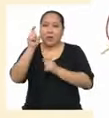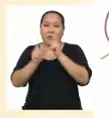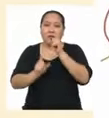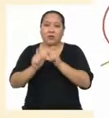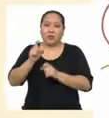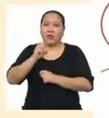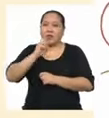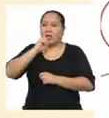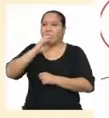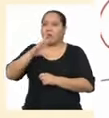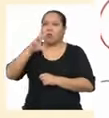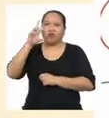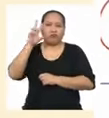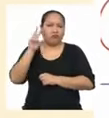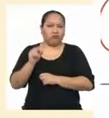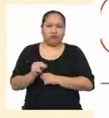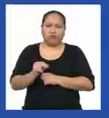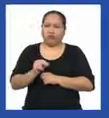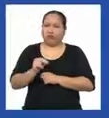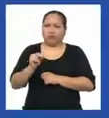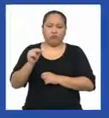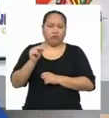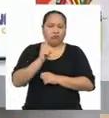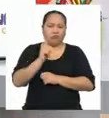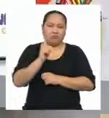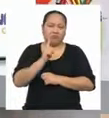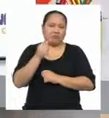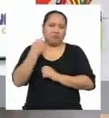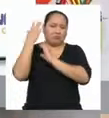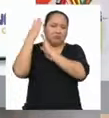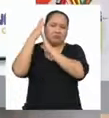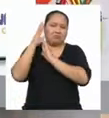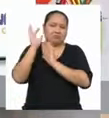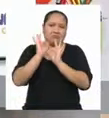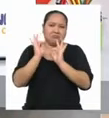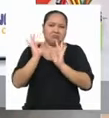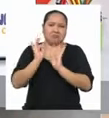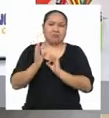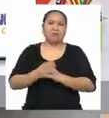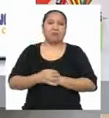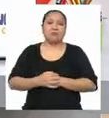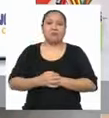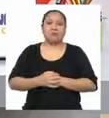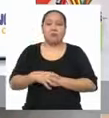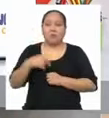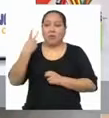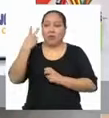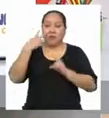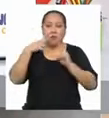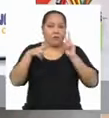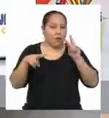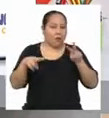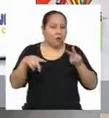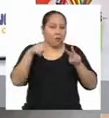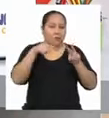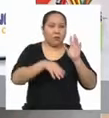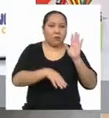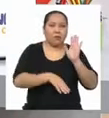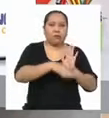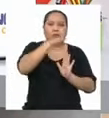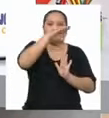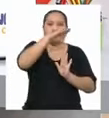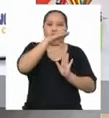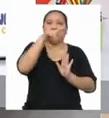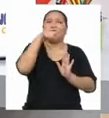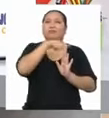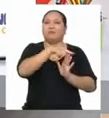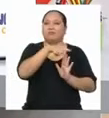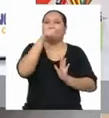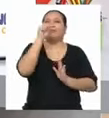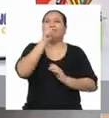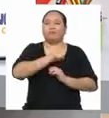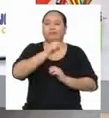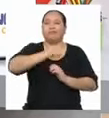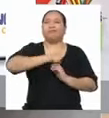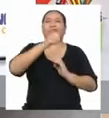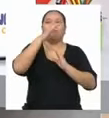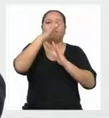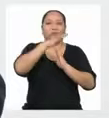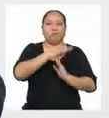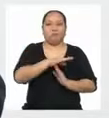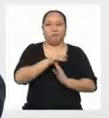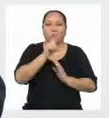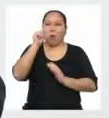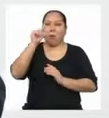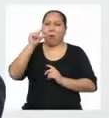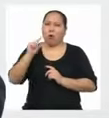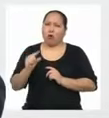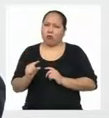no habían sido discriminadas Lo que podemos ver es que son más los que sí han sido discriminados que los